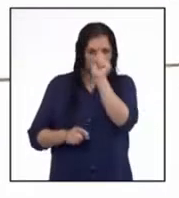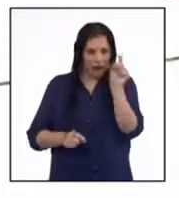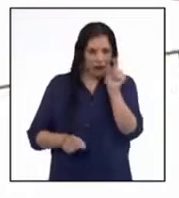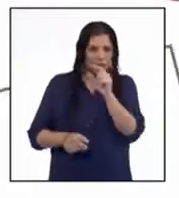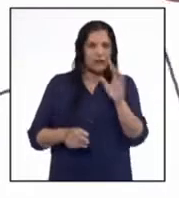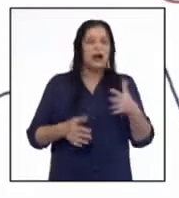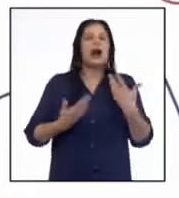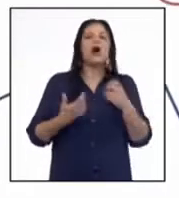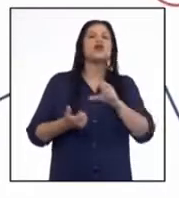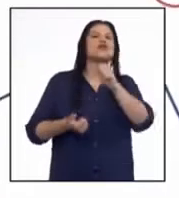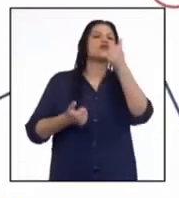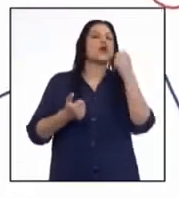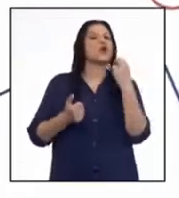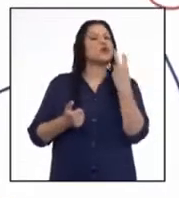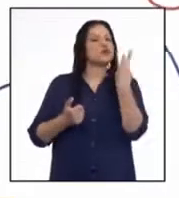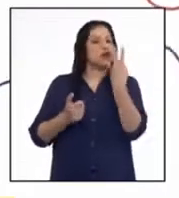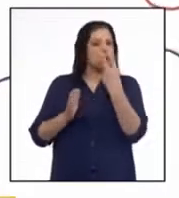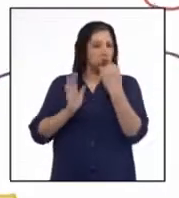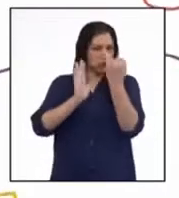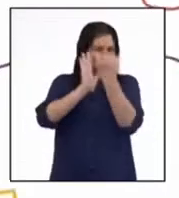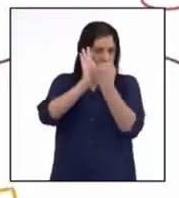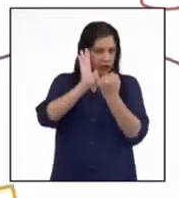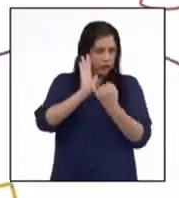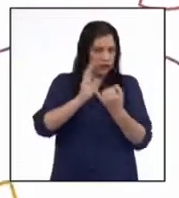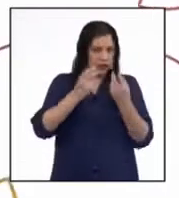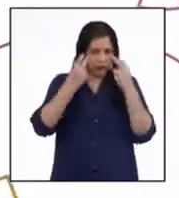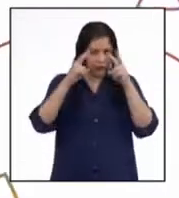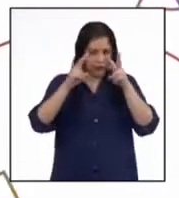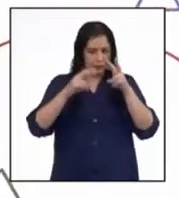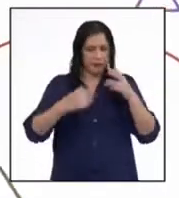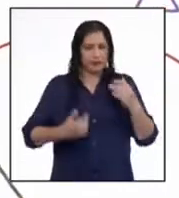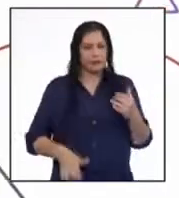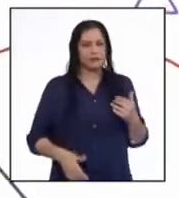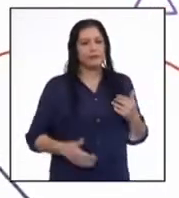revisar este segundo gráfico estadístico.